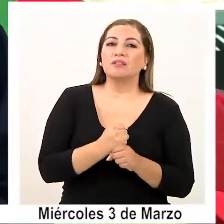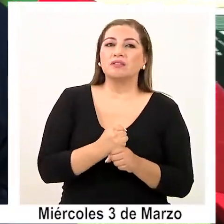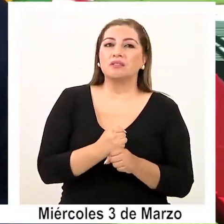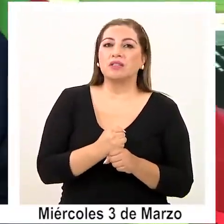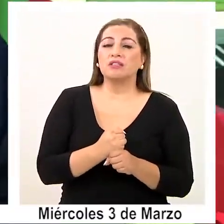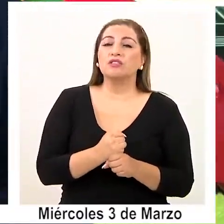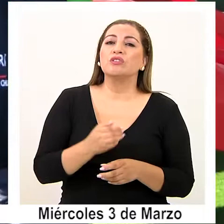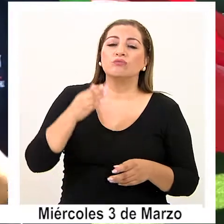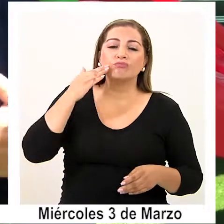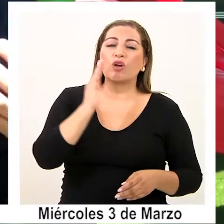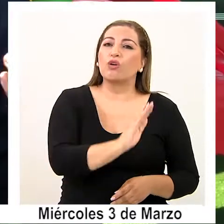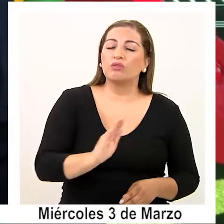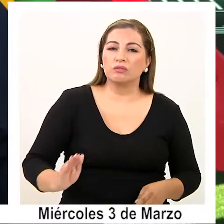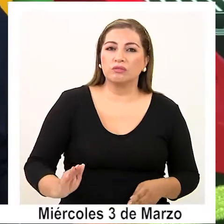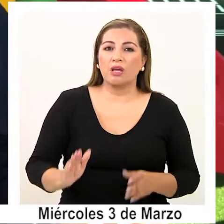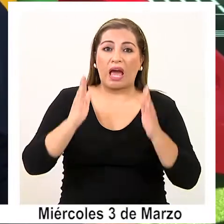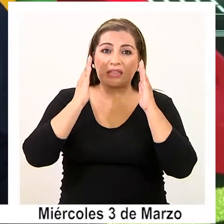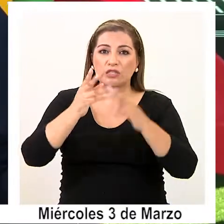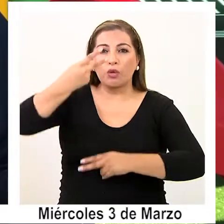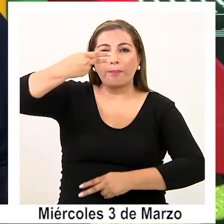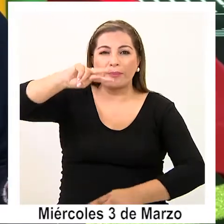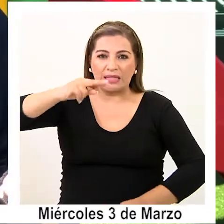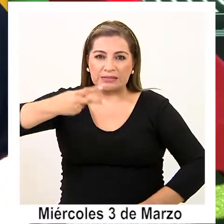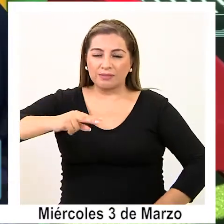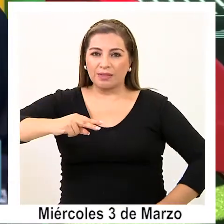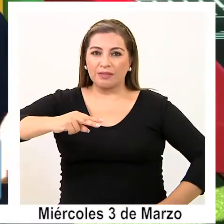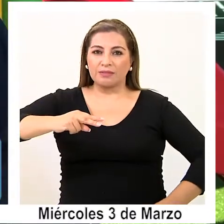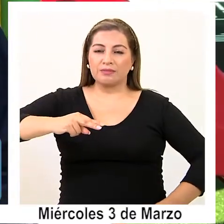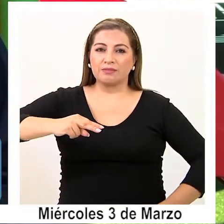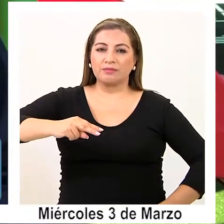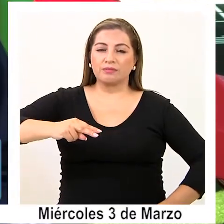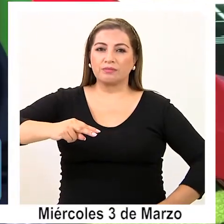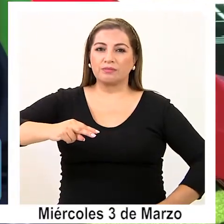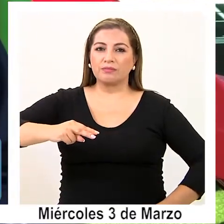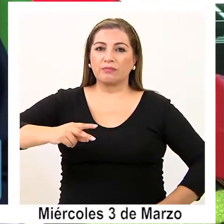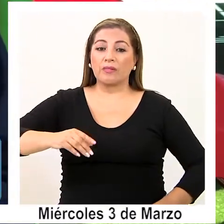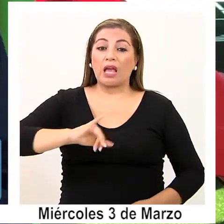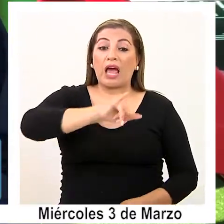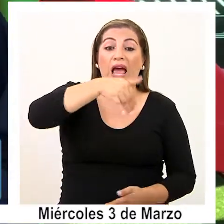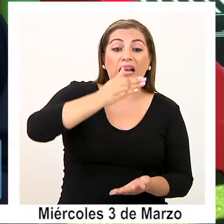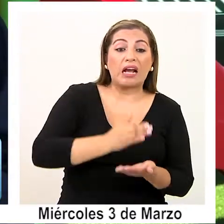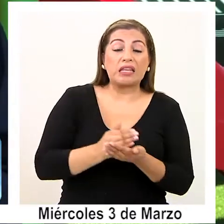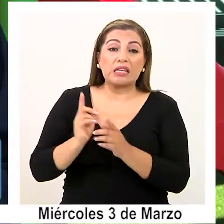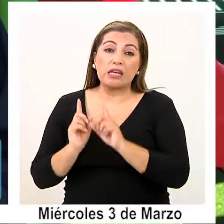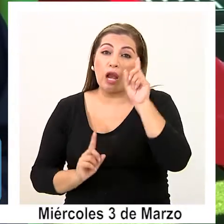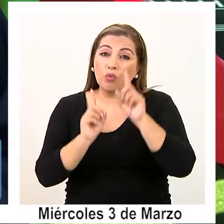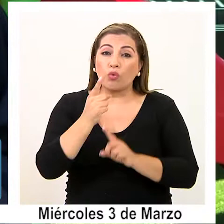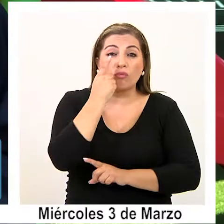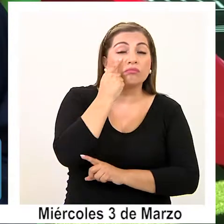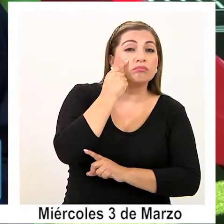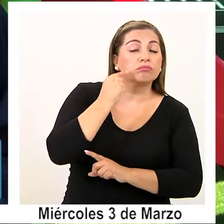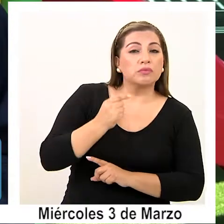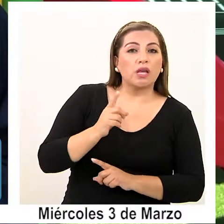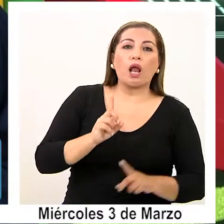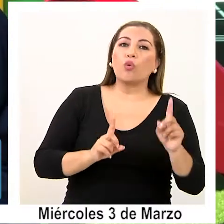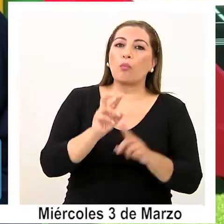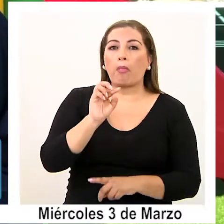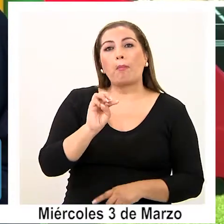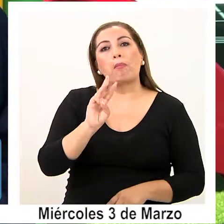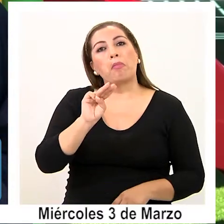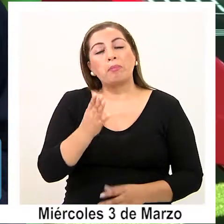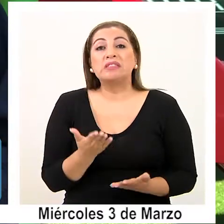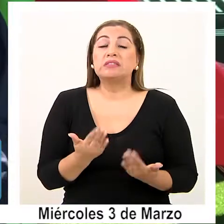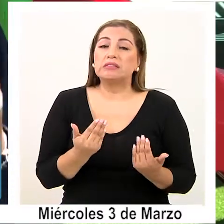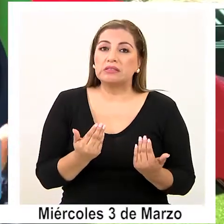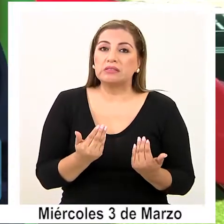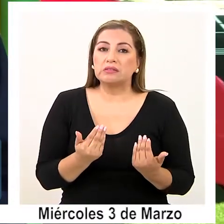atención con ellos, en una atención mixta que tiene que ver con asistencia al jardín infantil. En el caso de que los papás lo requieran,